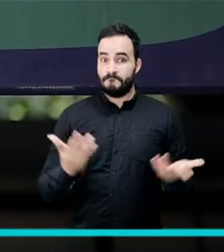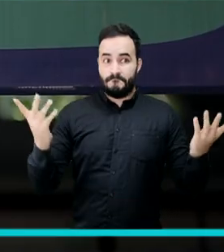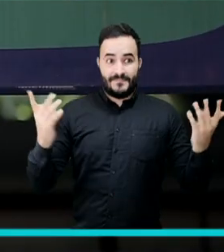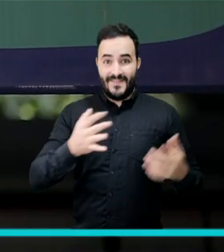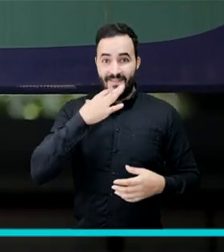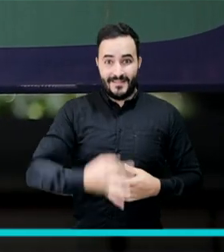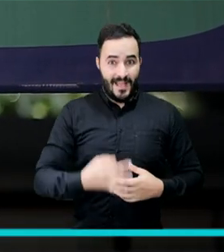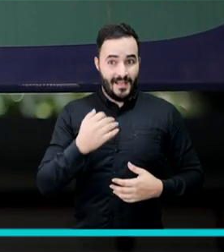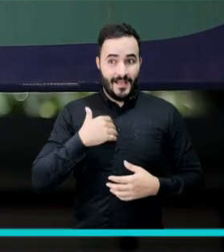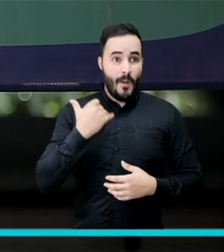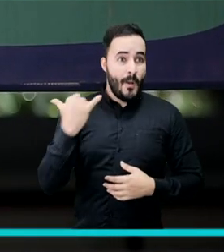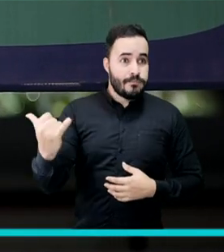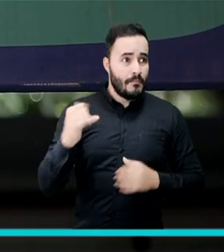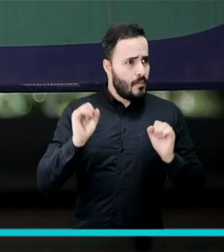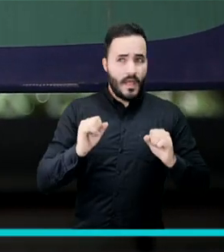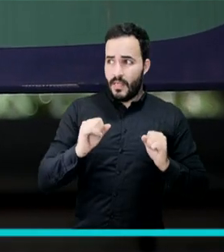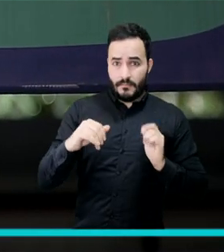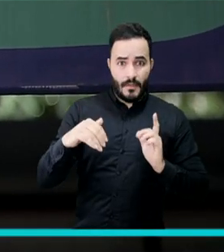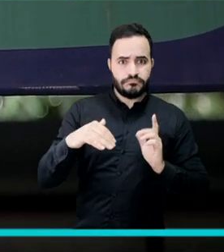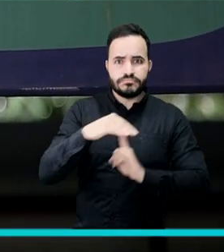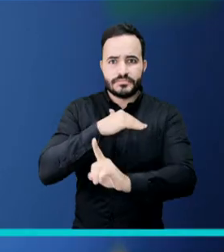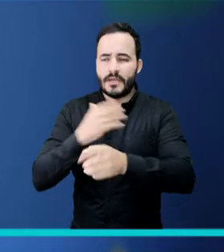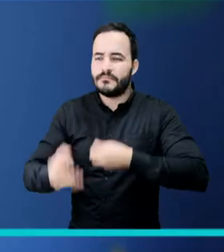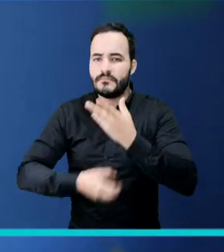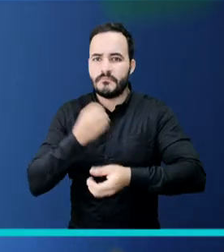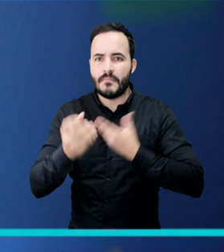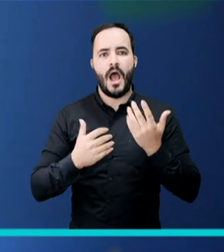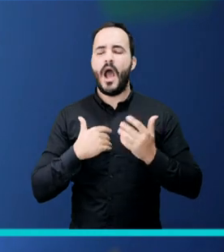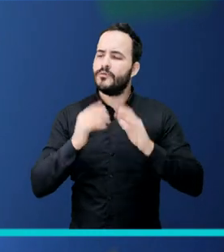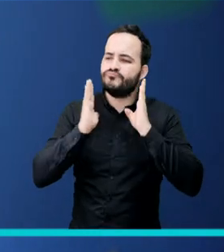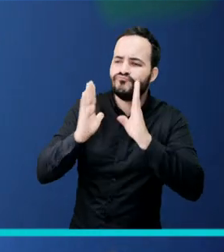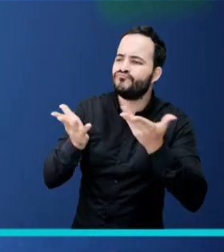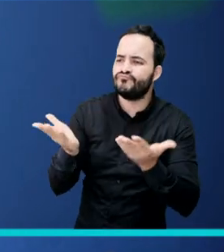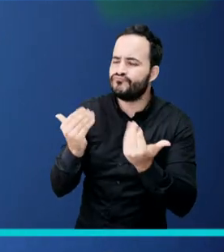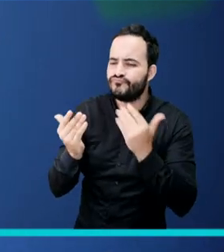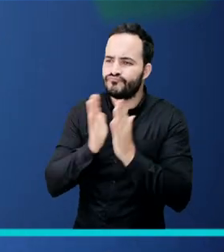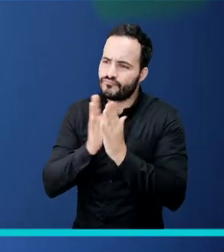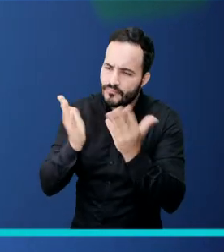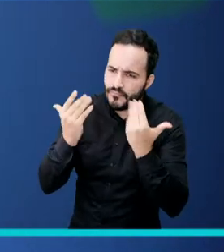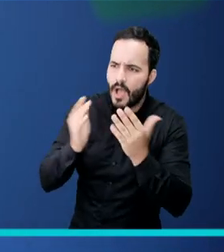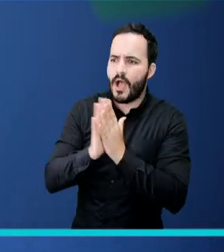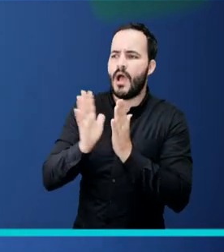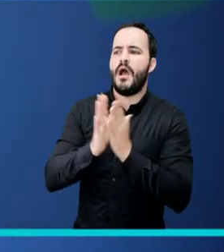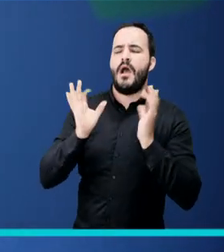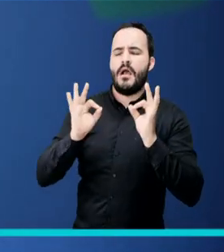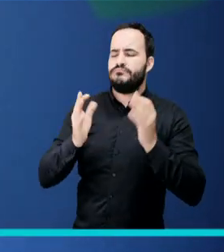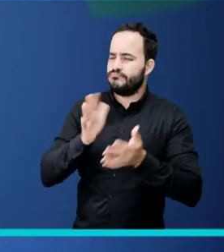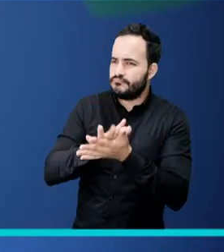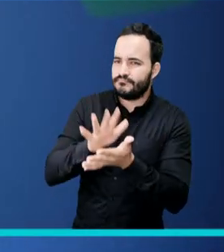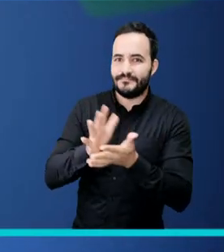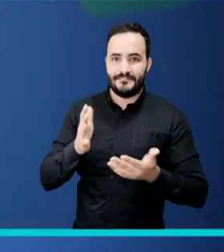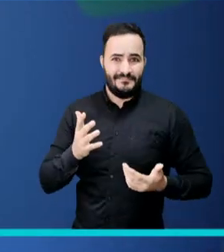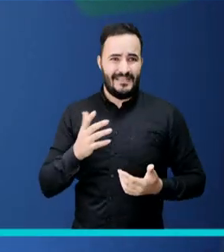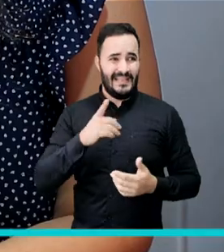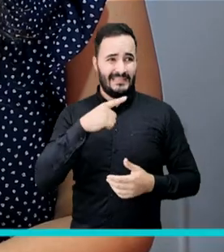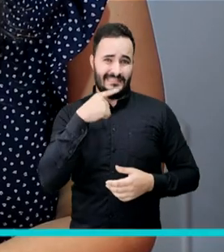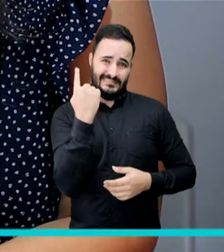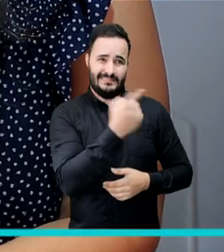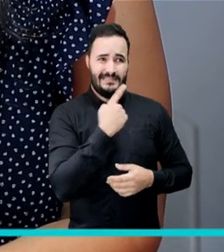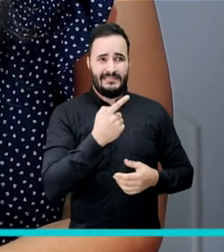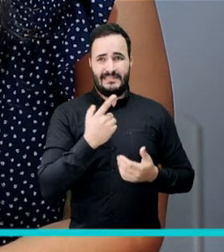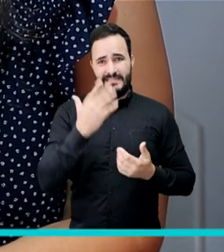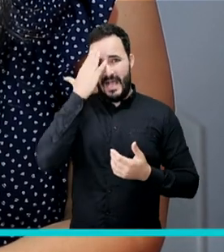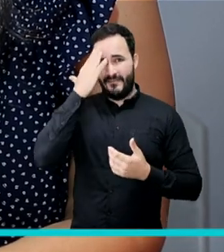No, el hecho de que haya un lugar donde vos puedas desahogarte, donde puedas decir lo que estás pensando, sin temor a la censura que